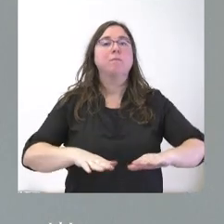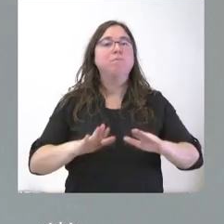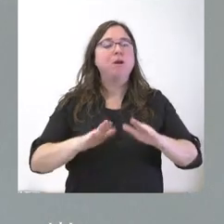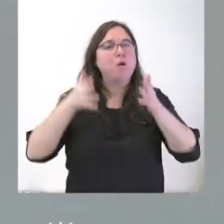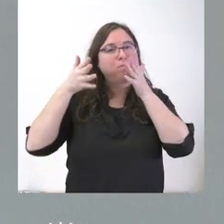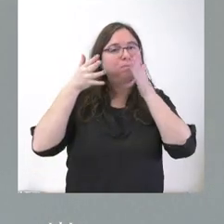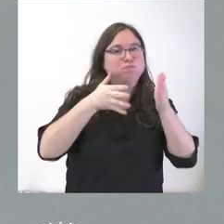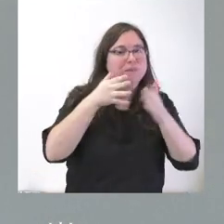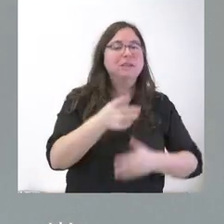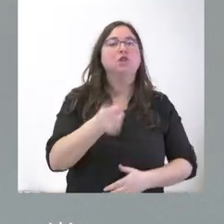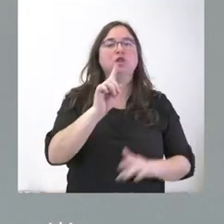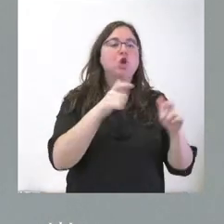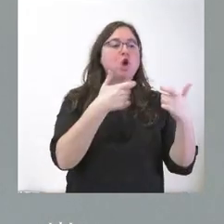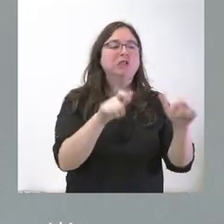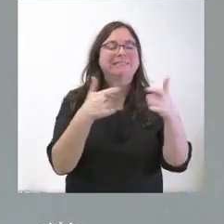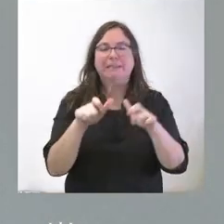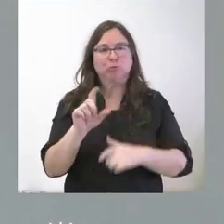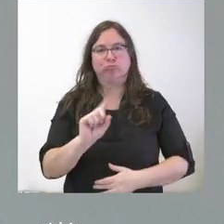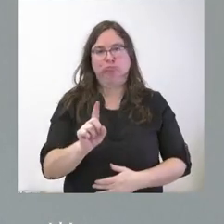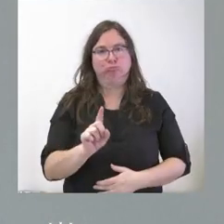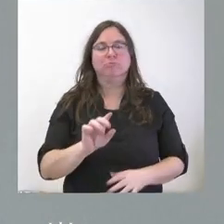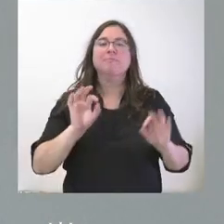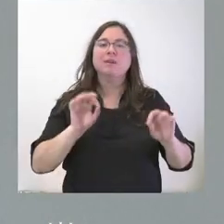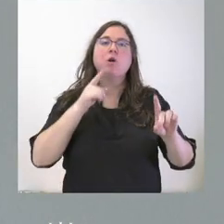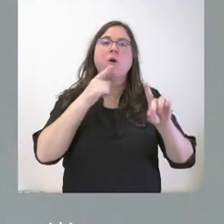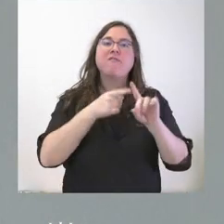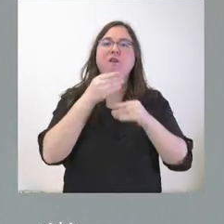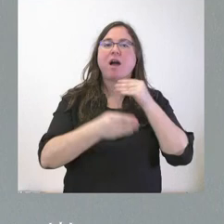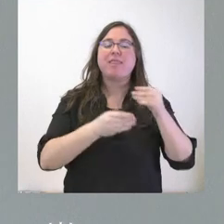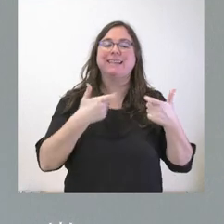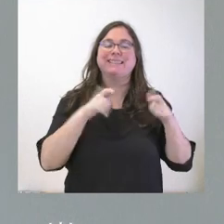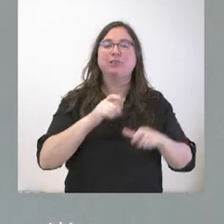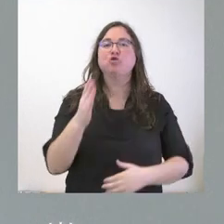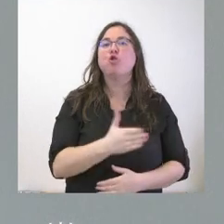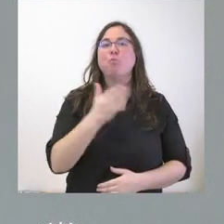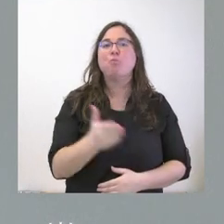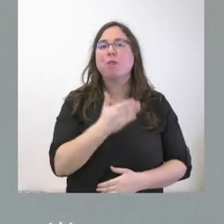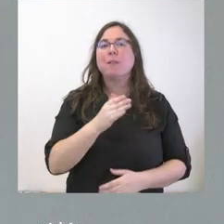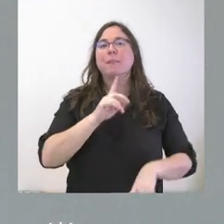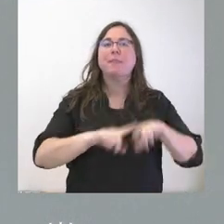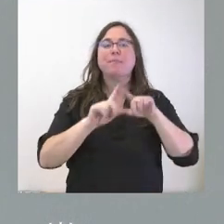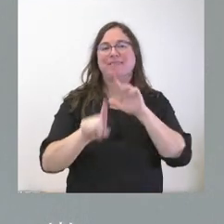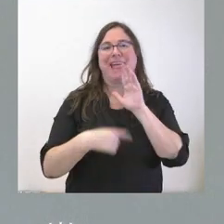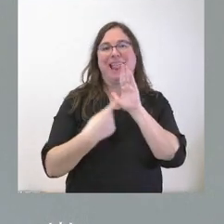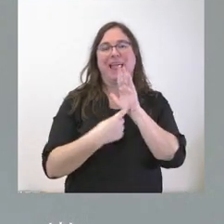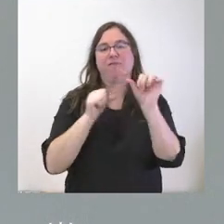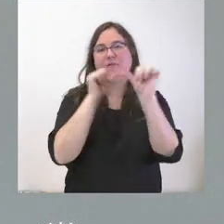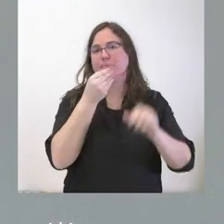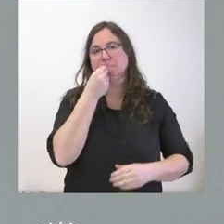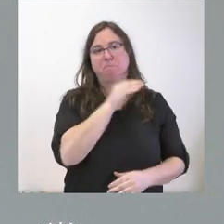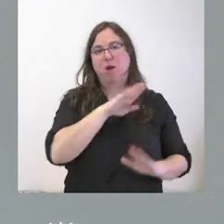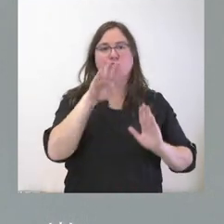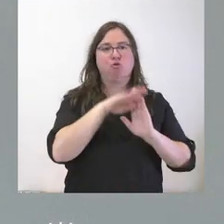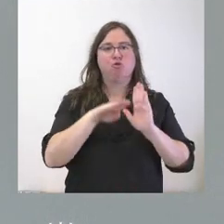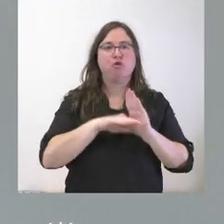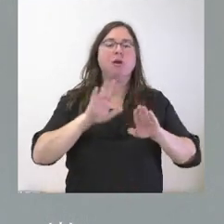sobre ningún sector productivo. Se trata de hacer que ese sector productivo se regule conforme una ley en las mejores condiciones de garantía posible para el